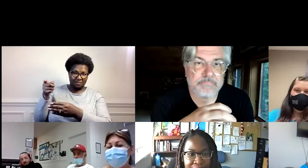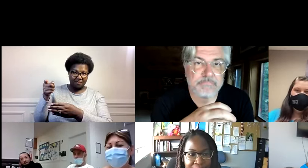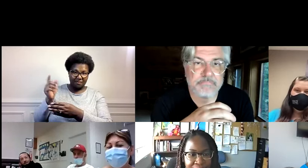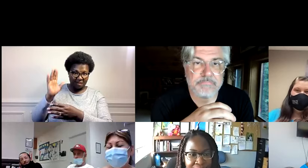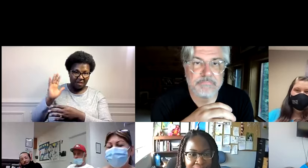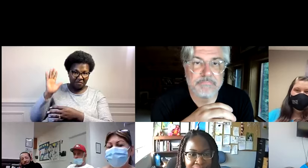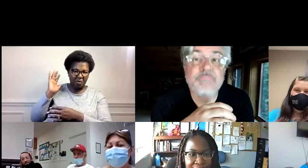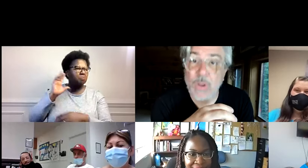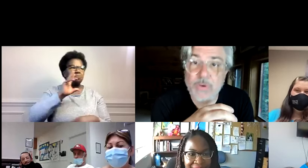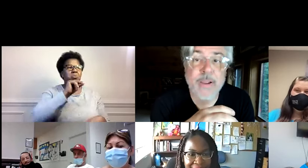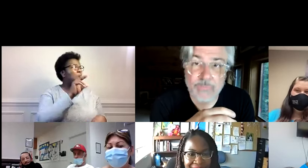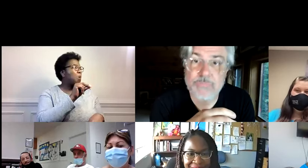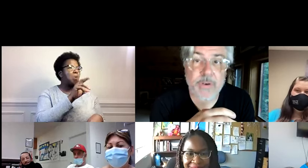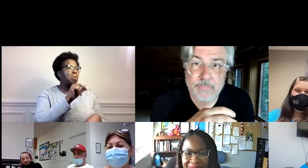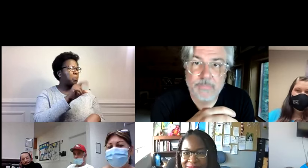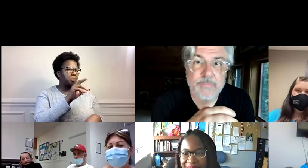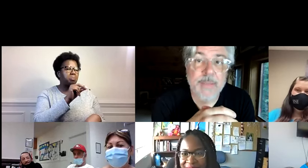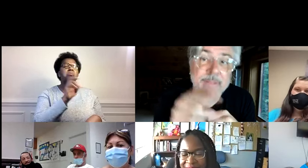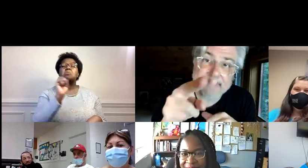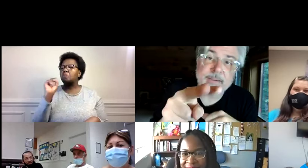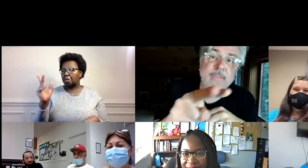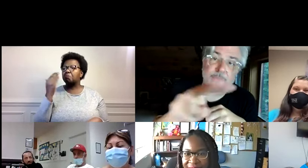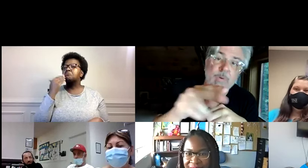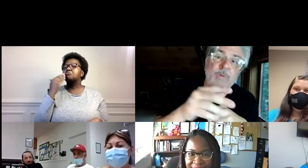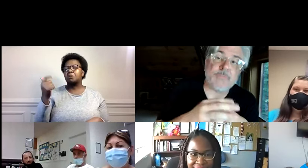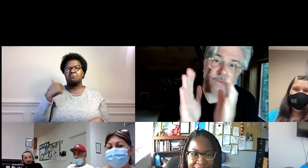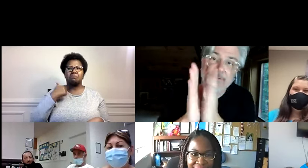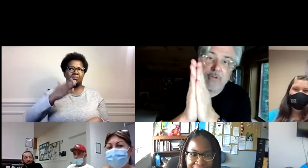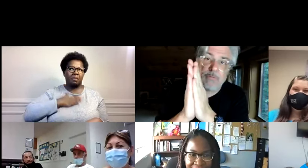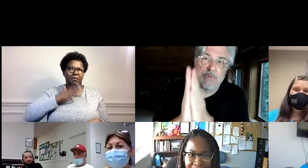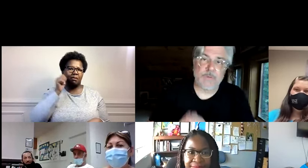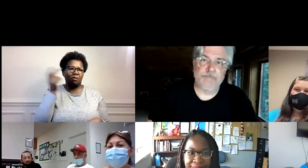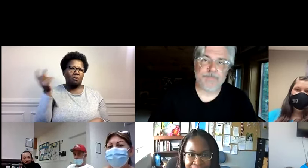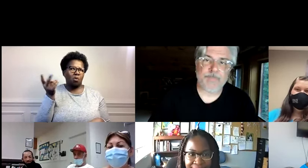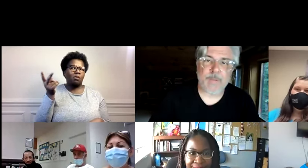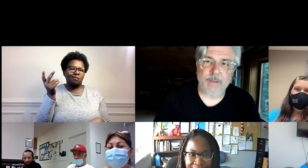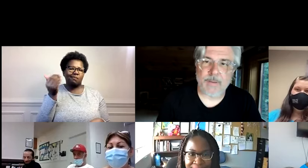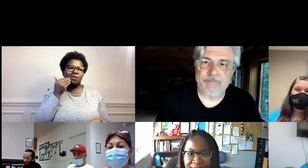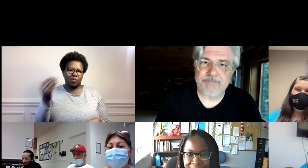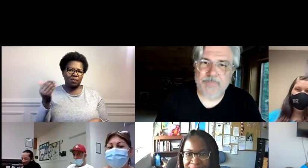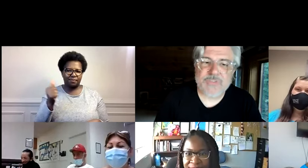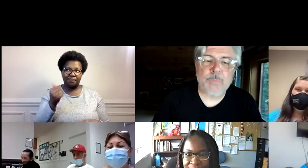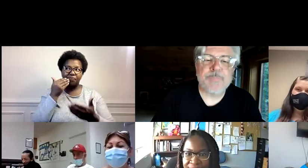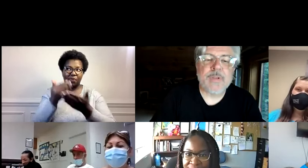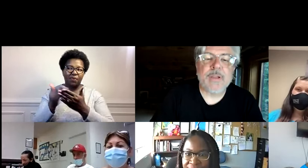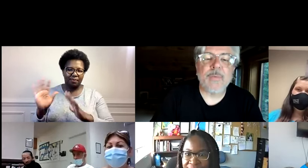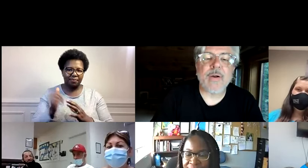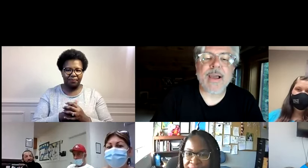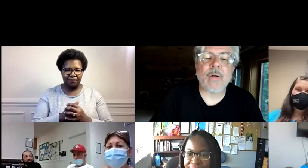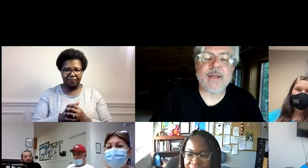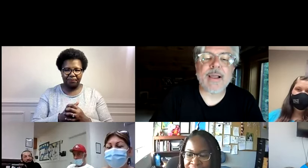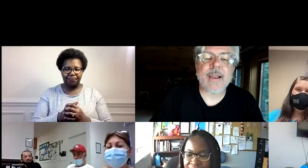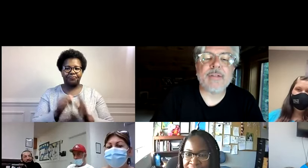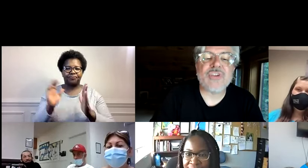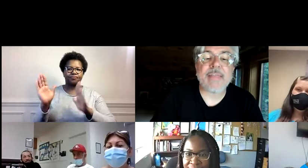has recibido el servicio de alguien con la cual no te llevaste bien? ¿No? Bueno, excelente. Me encanta escuchar eso de vuestra